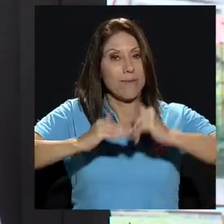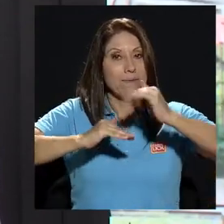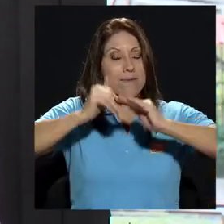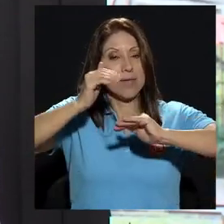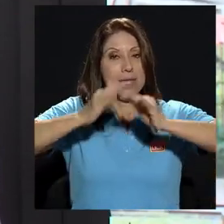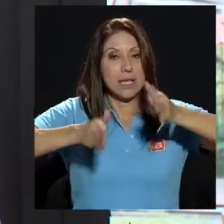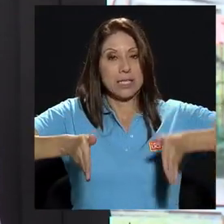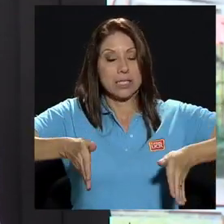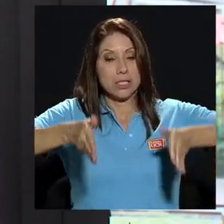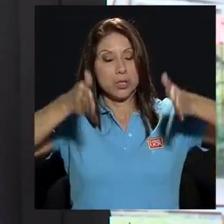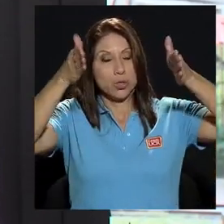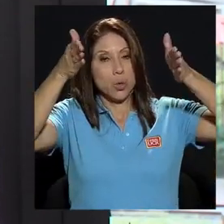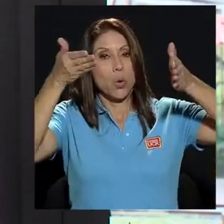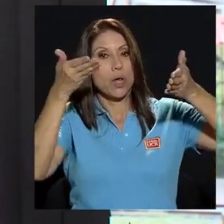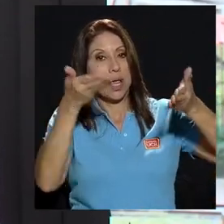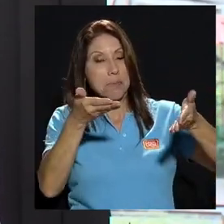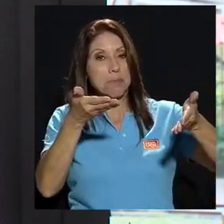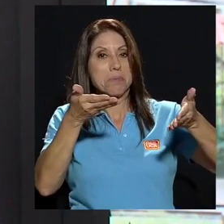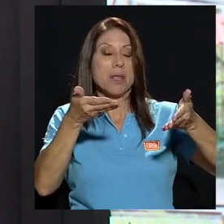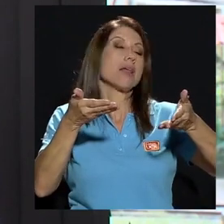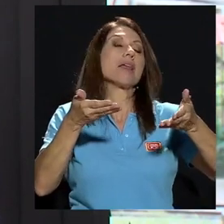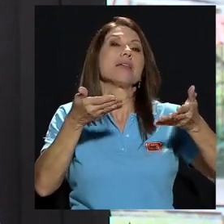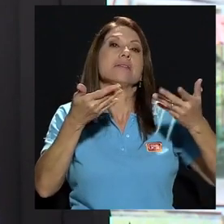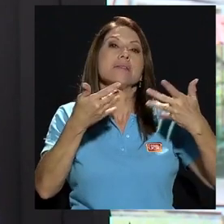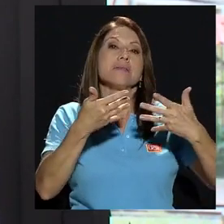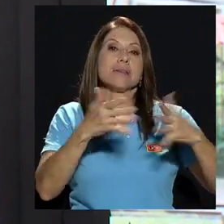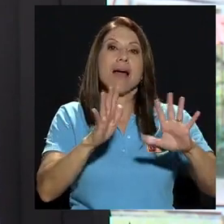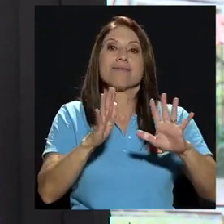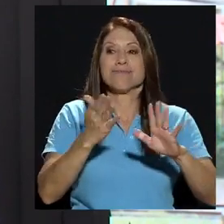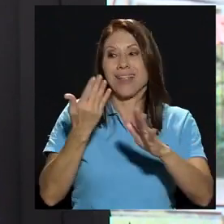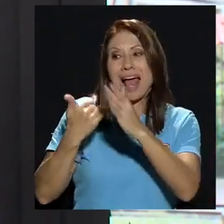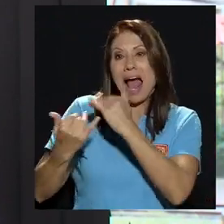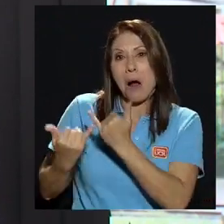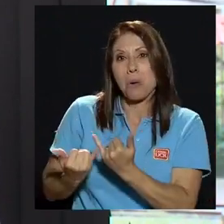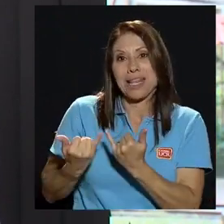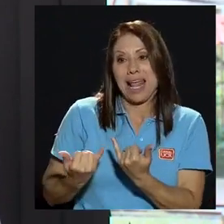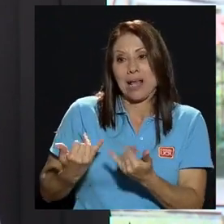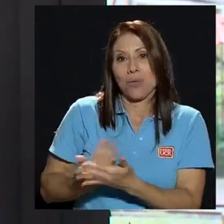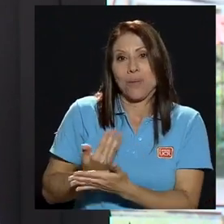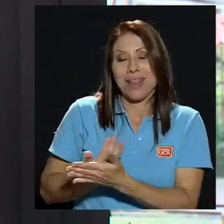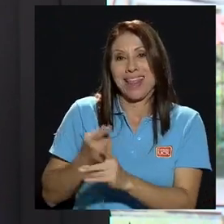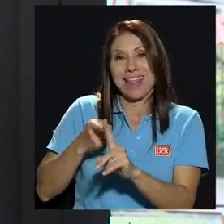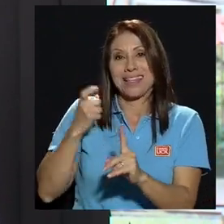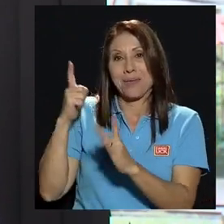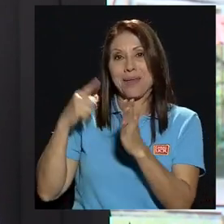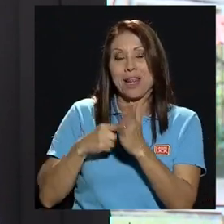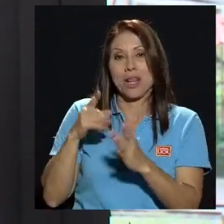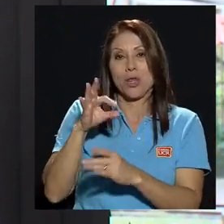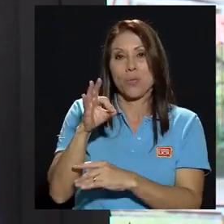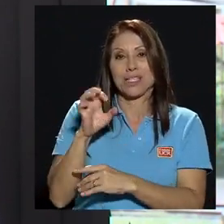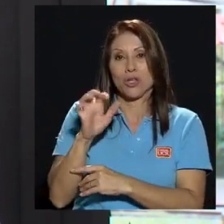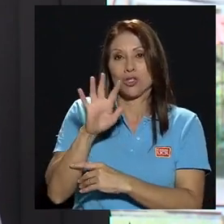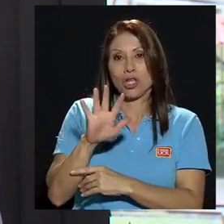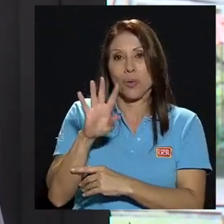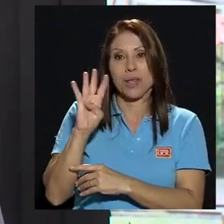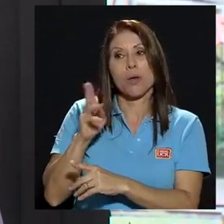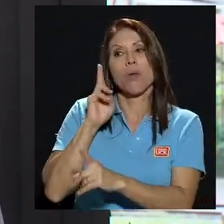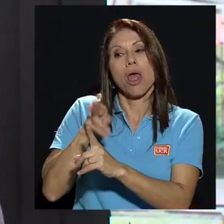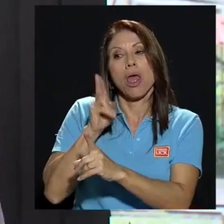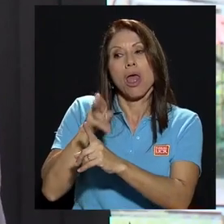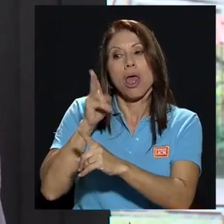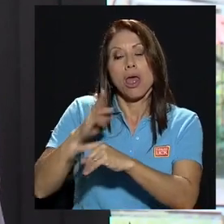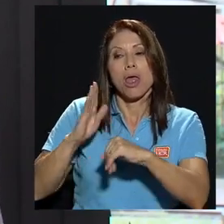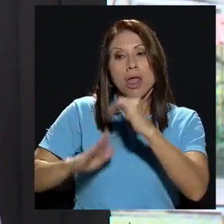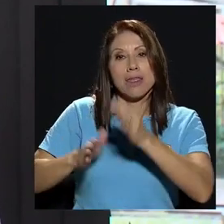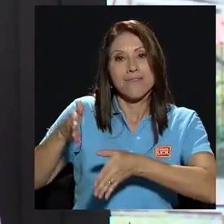que nos va a permitir salir de un edificio que estamos ocupando ahora del año 1954 que